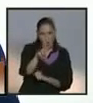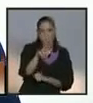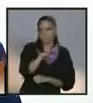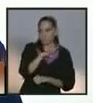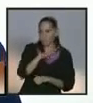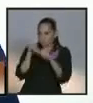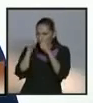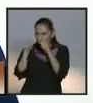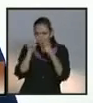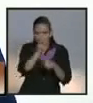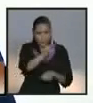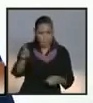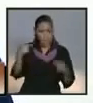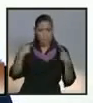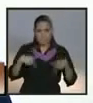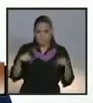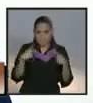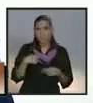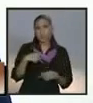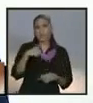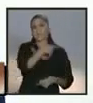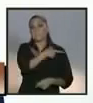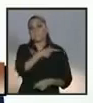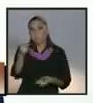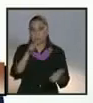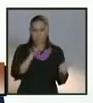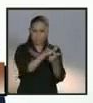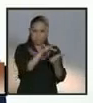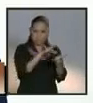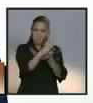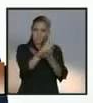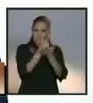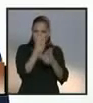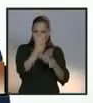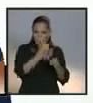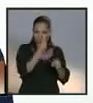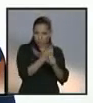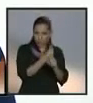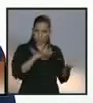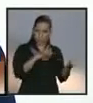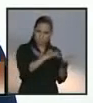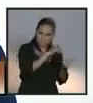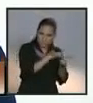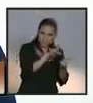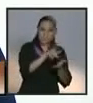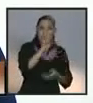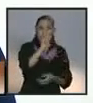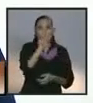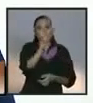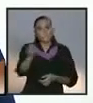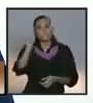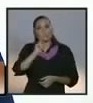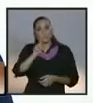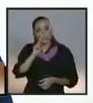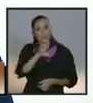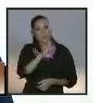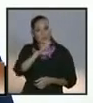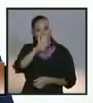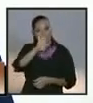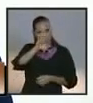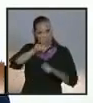con el programa Oportunidades y de la mano de ustedes las mujeres, tienen apoyos en becas, salud y educación.